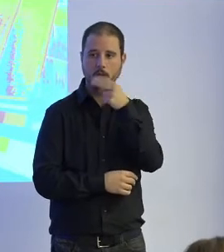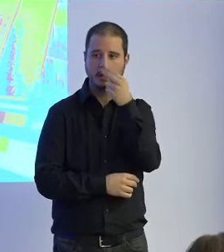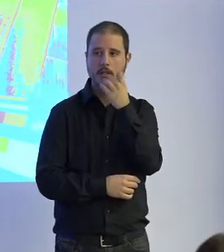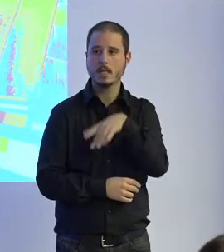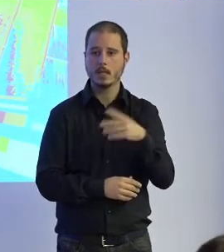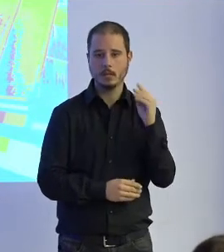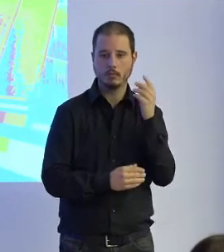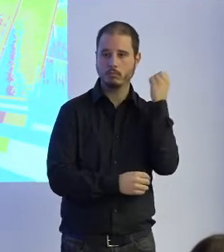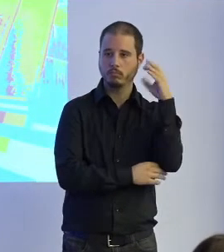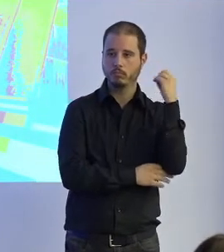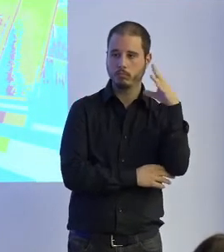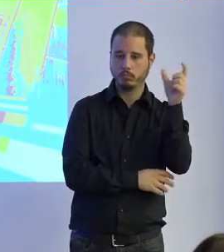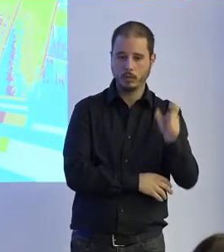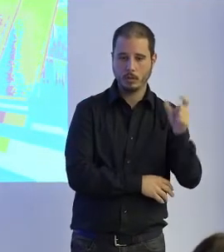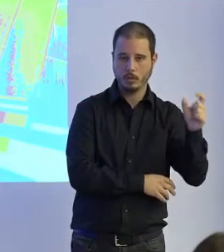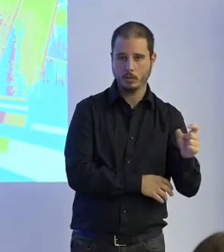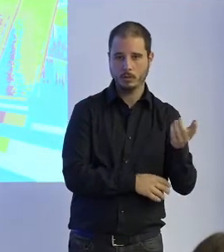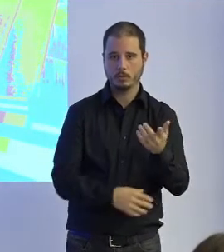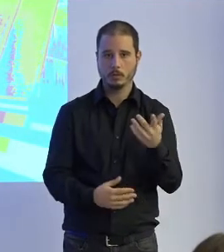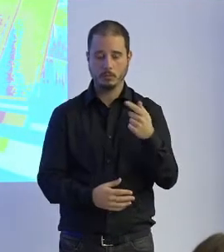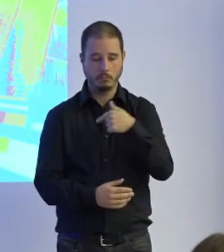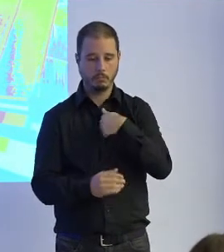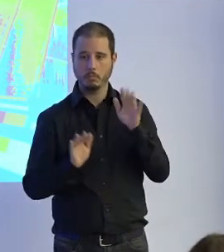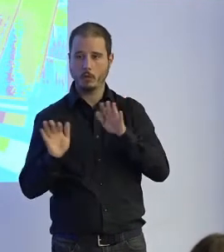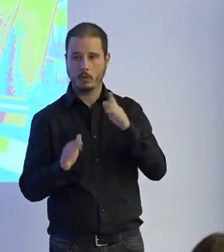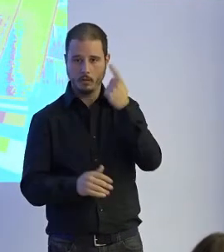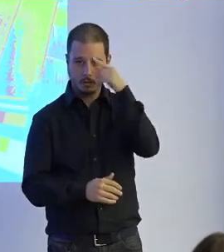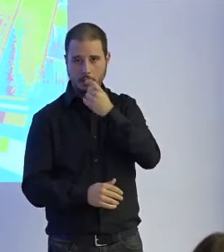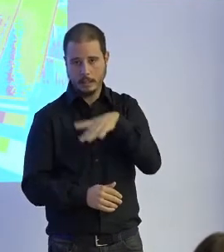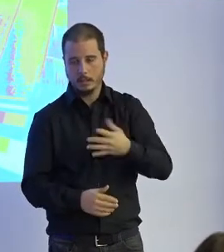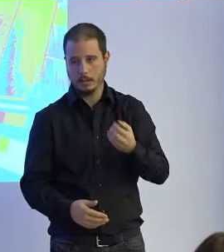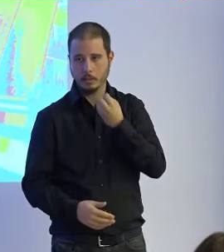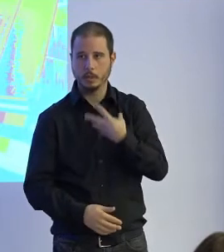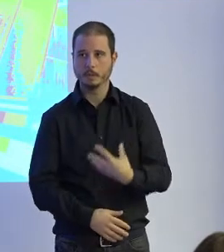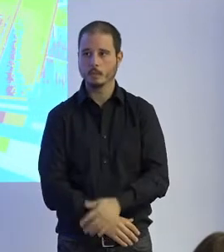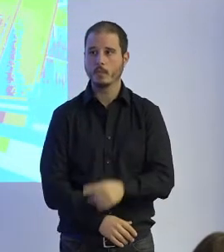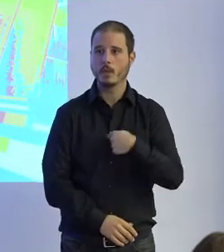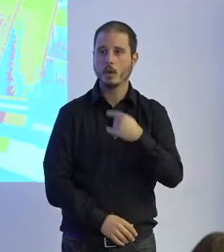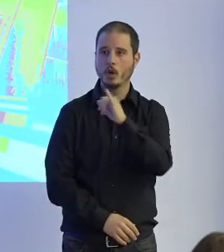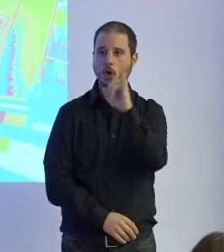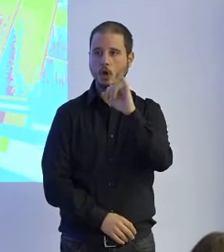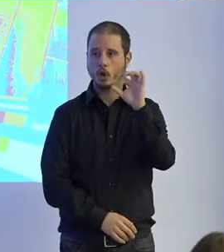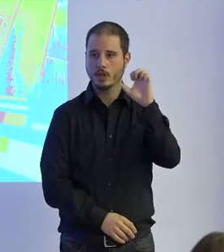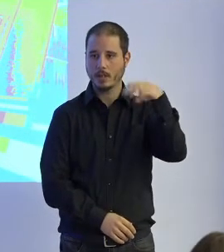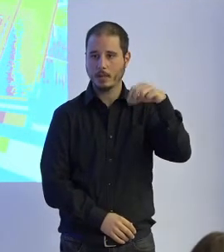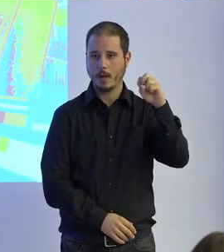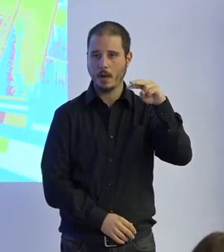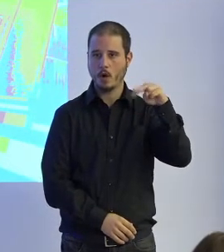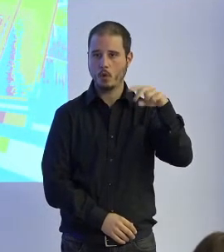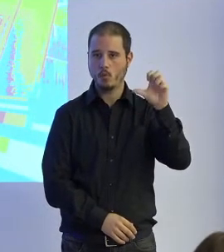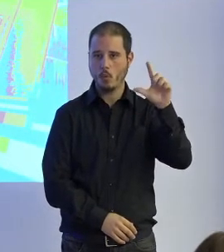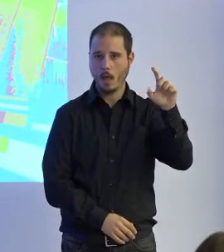pero está bien saber quién es. Bueno, pues mi nombre es José Manuel Sánchez Pena, soy catedrático de tecnología